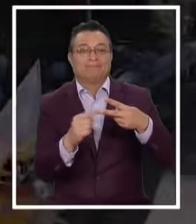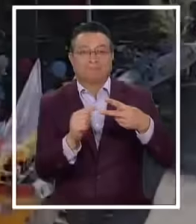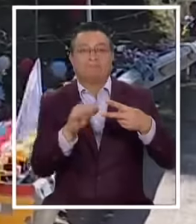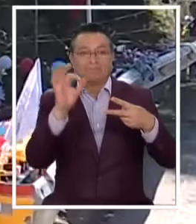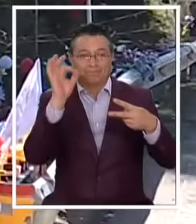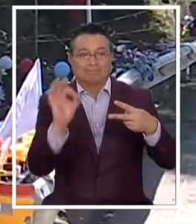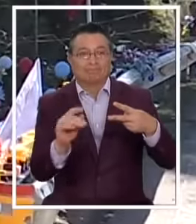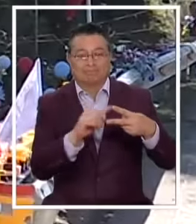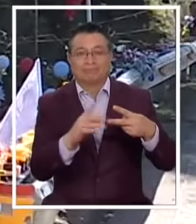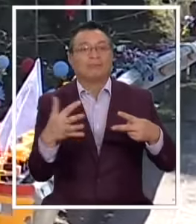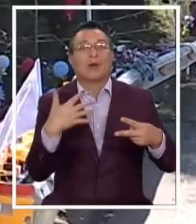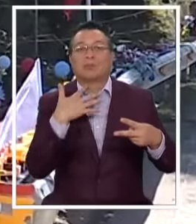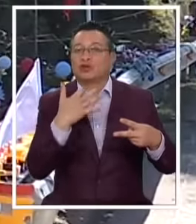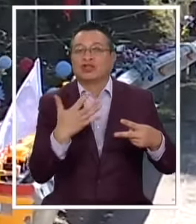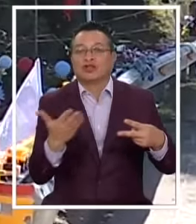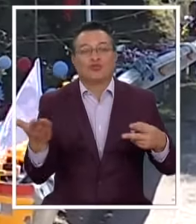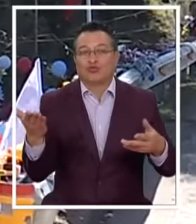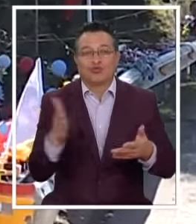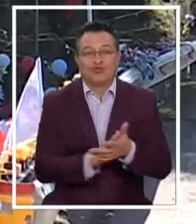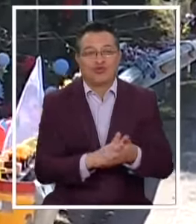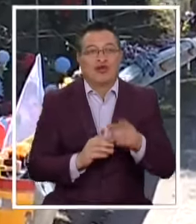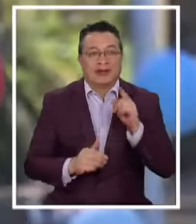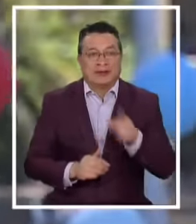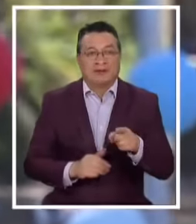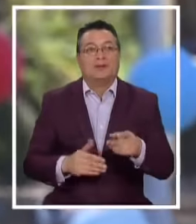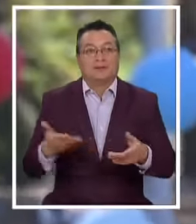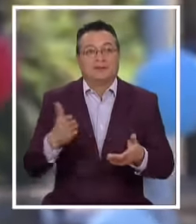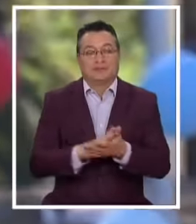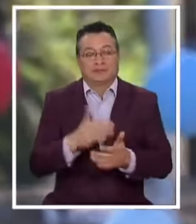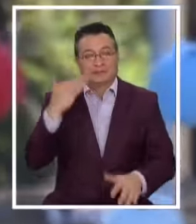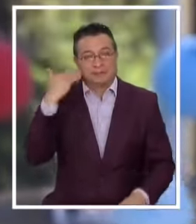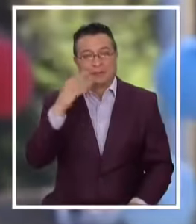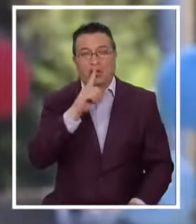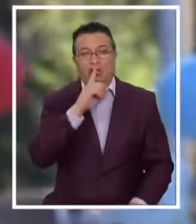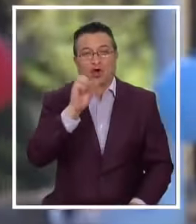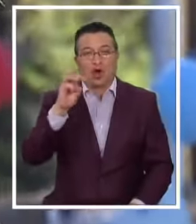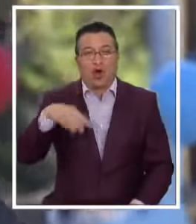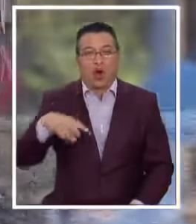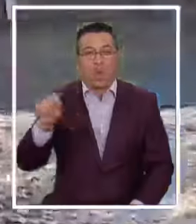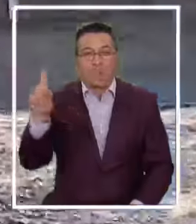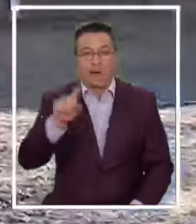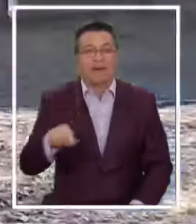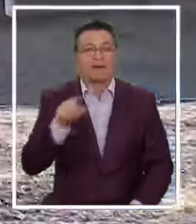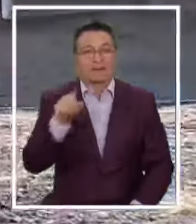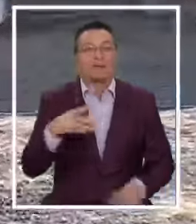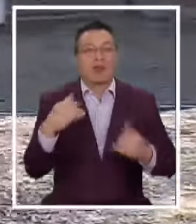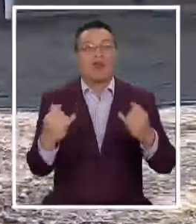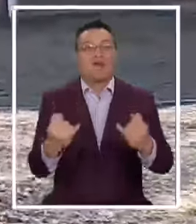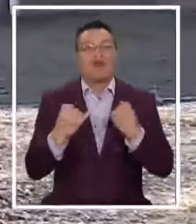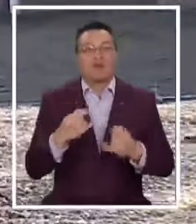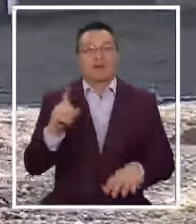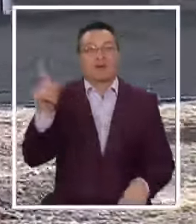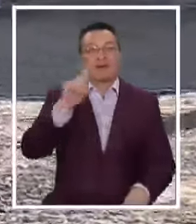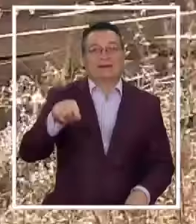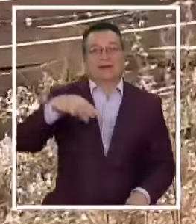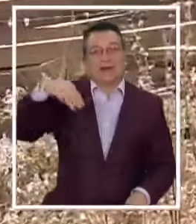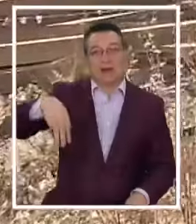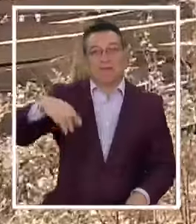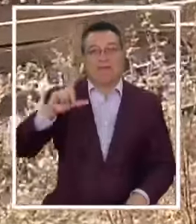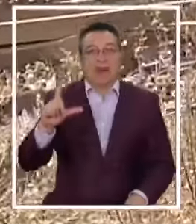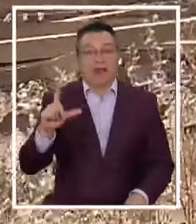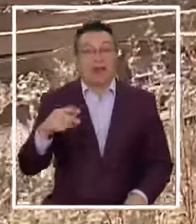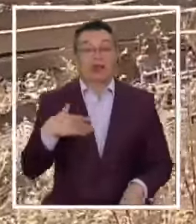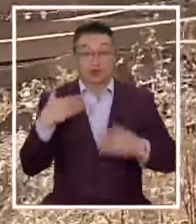Entonces Y que finalmente Derivan en La muerte Del pequeño Tomás Bravo De acuerdo A este informe Entonces Del servicio médico Legal Nosotros